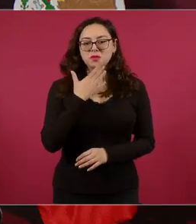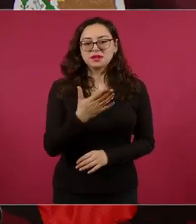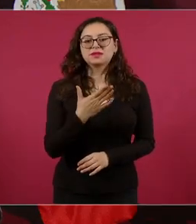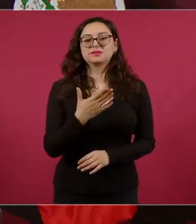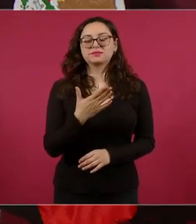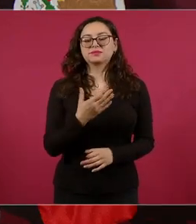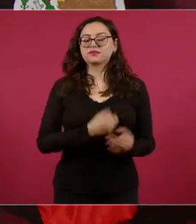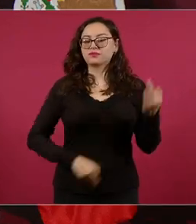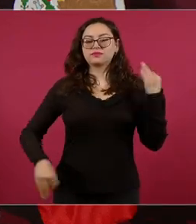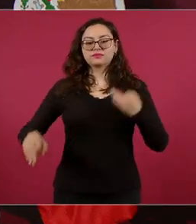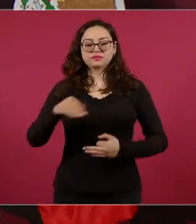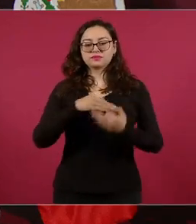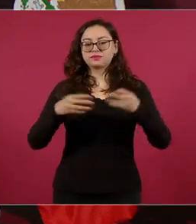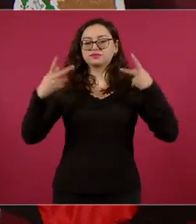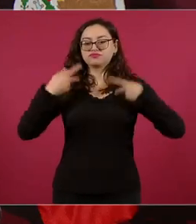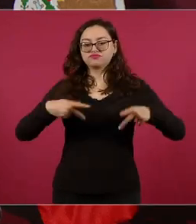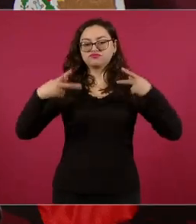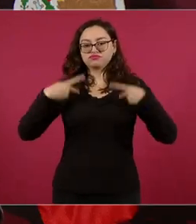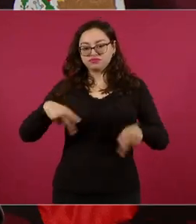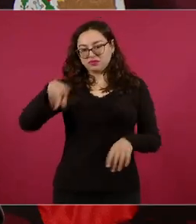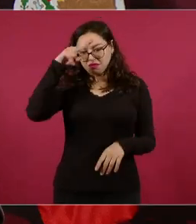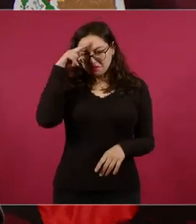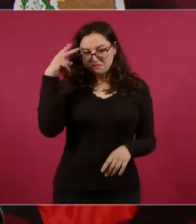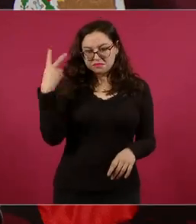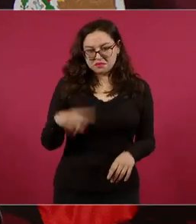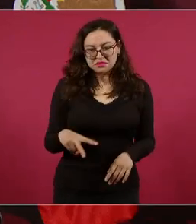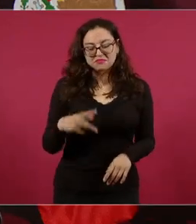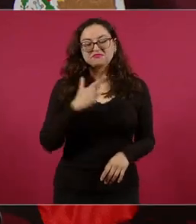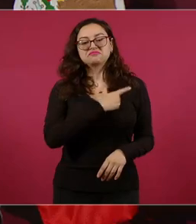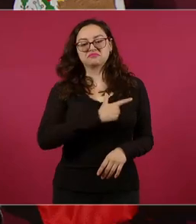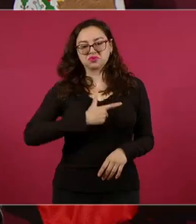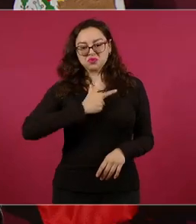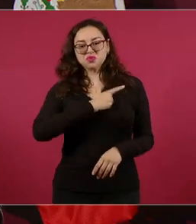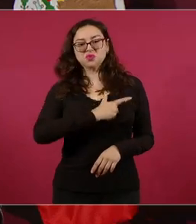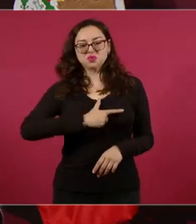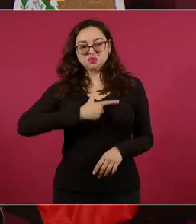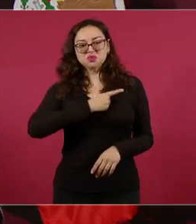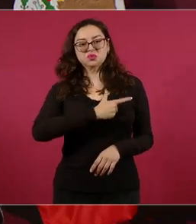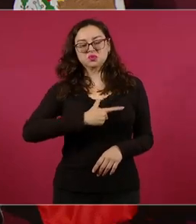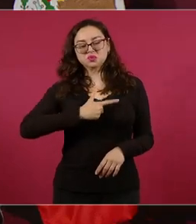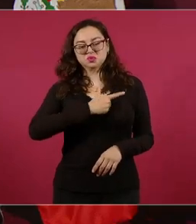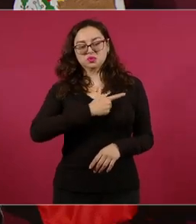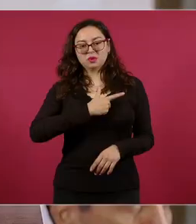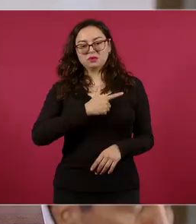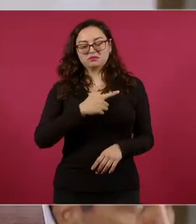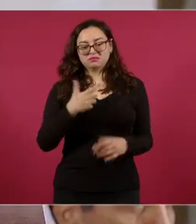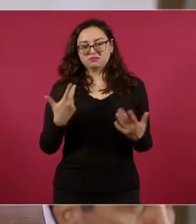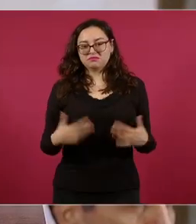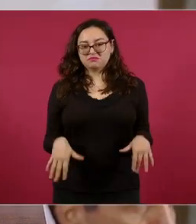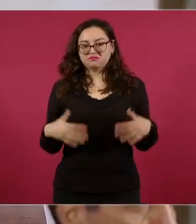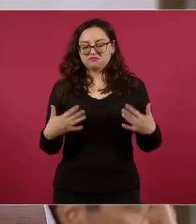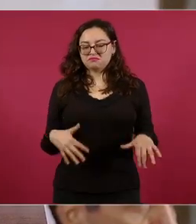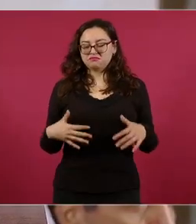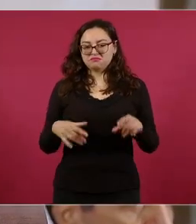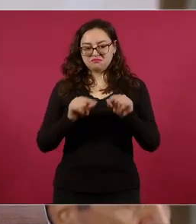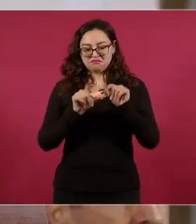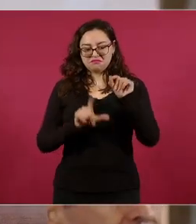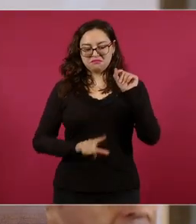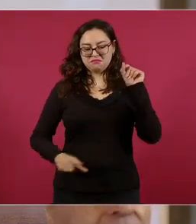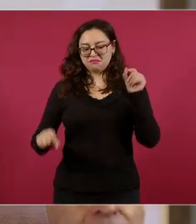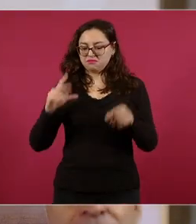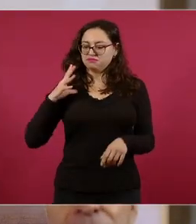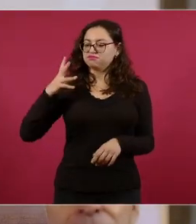esmerándose en poner en alto el nombre de nuestro